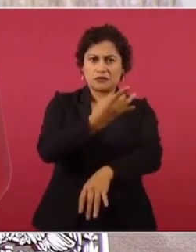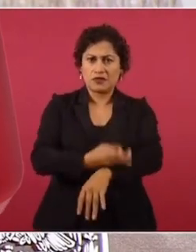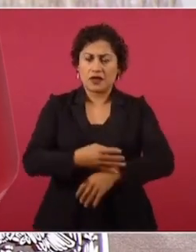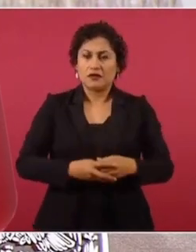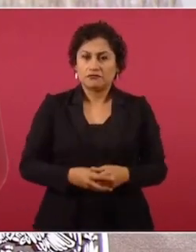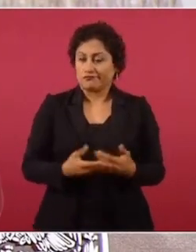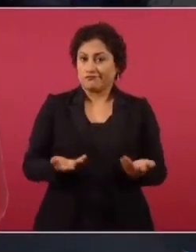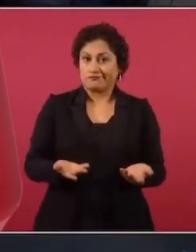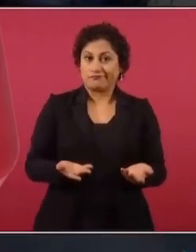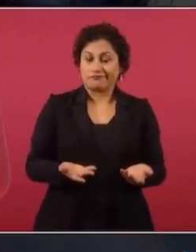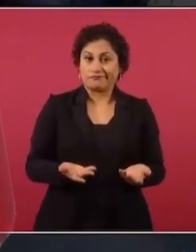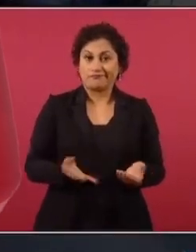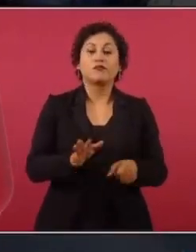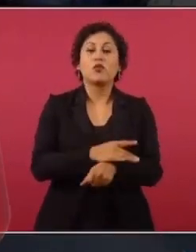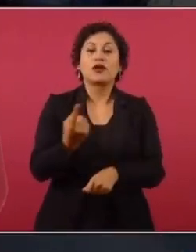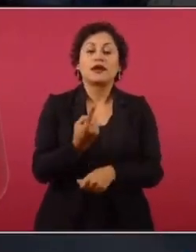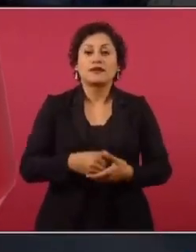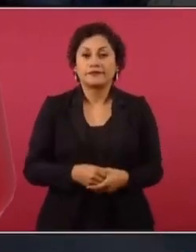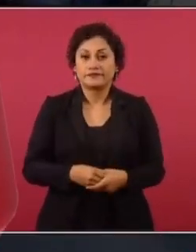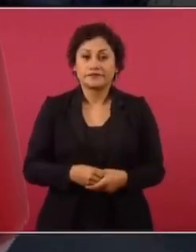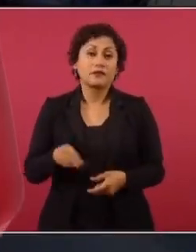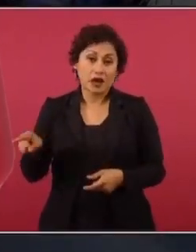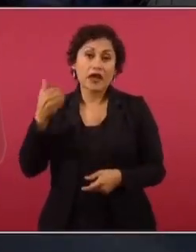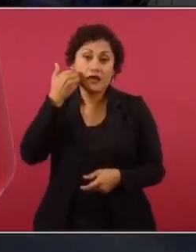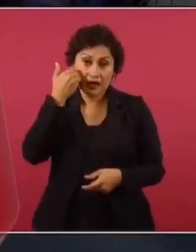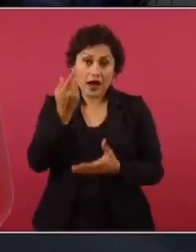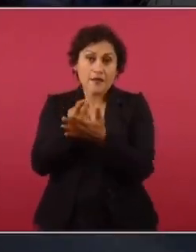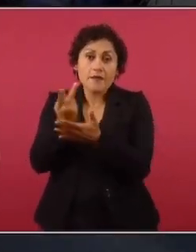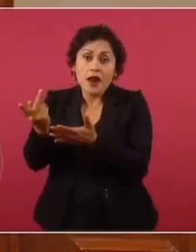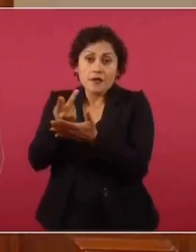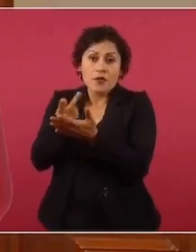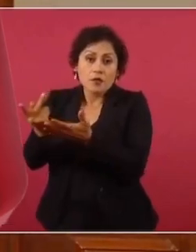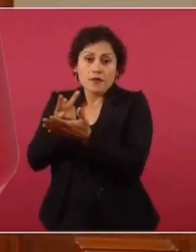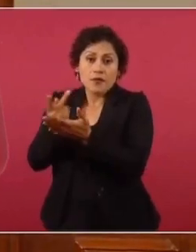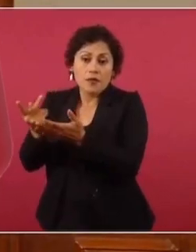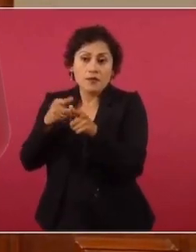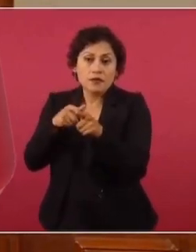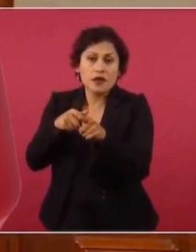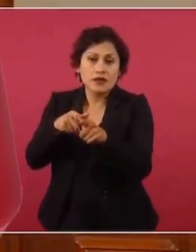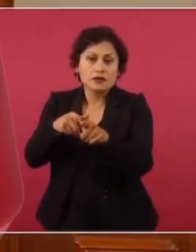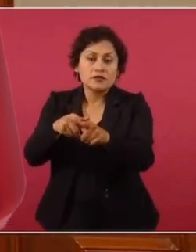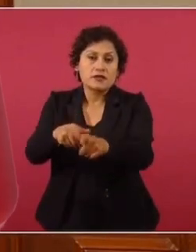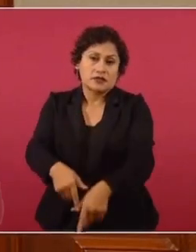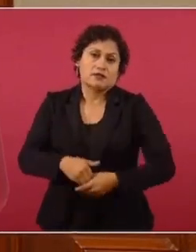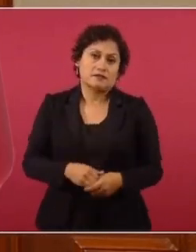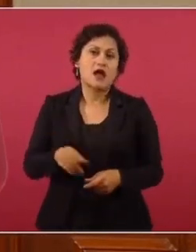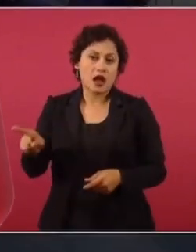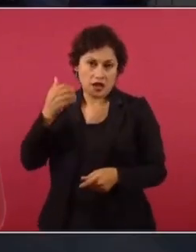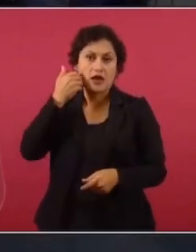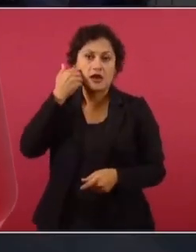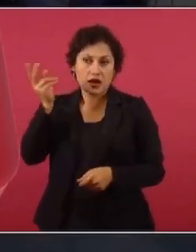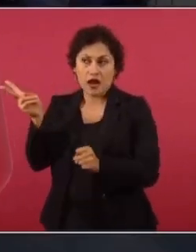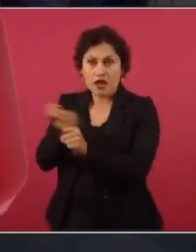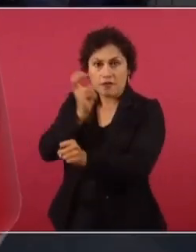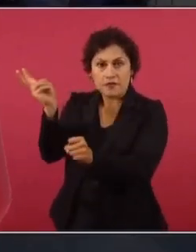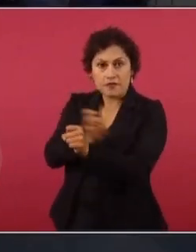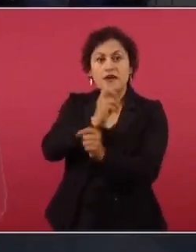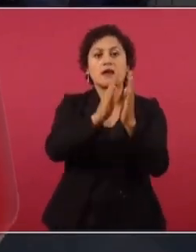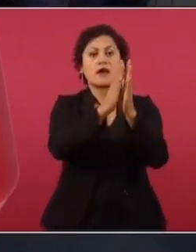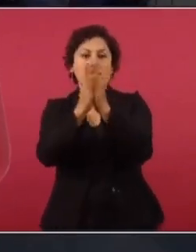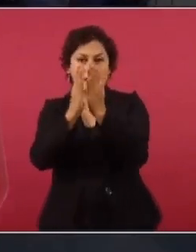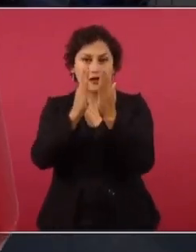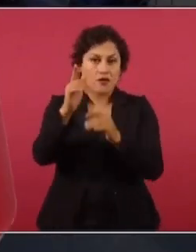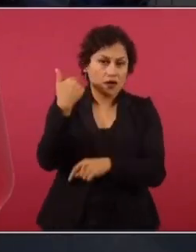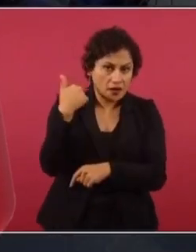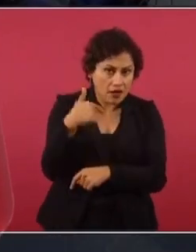Entonces todo, porque él quiere seguir recibiendo premios. Que lo sigan invitando a la Feria del Libro de